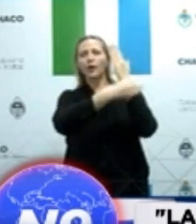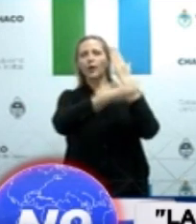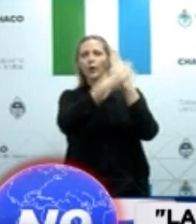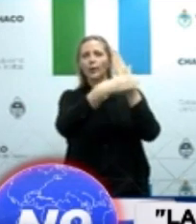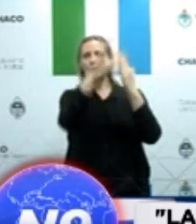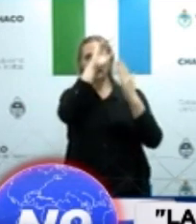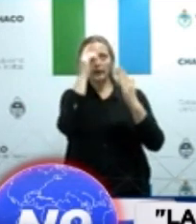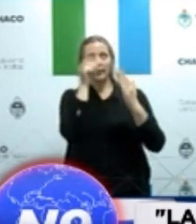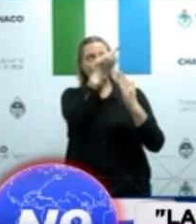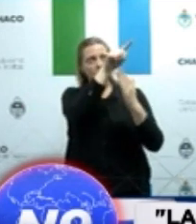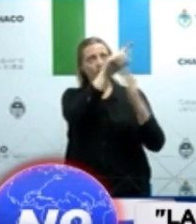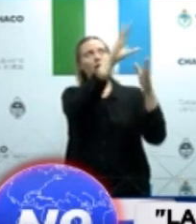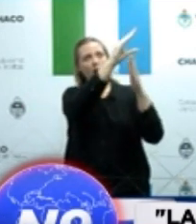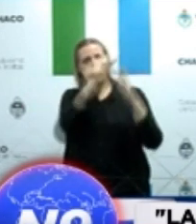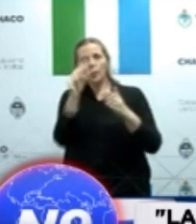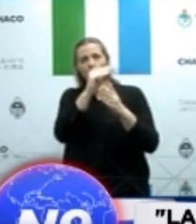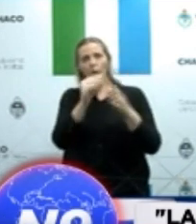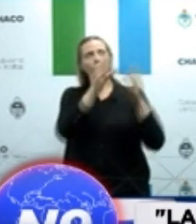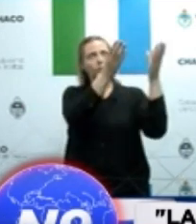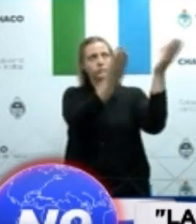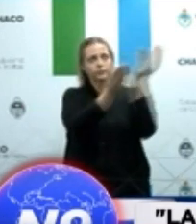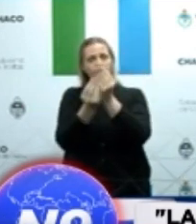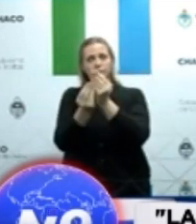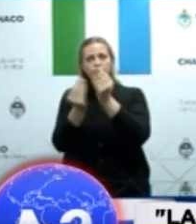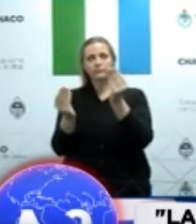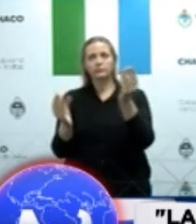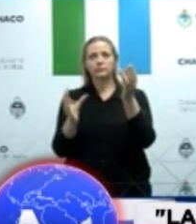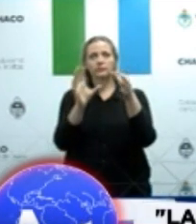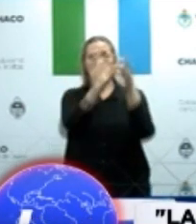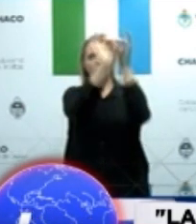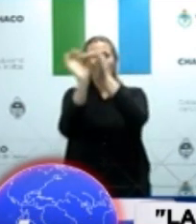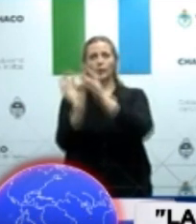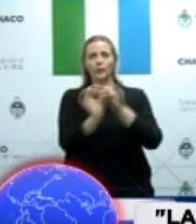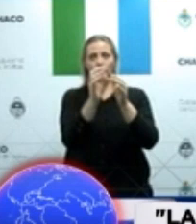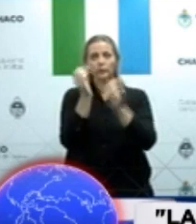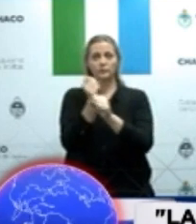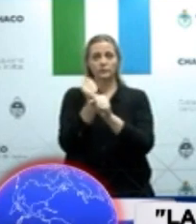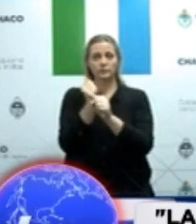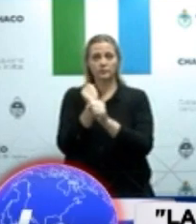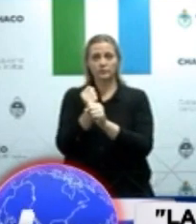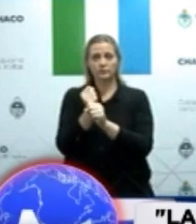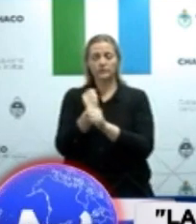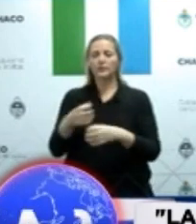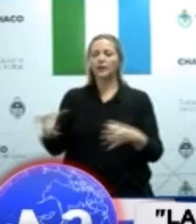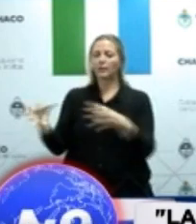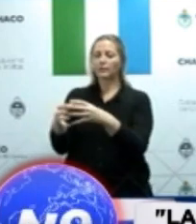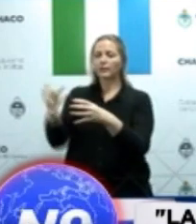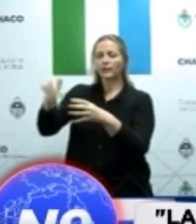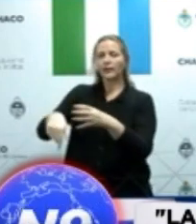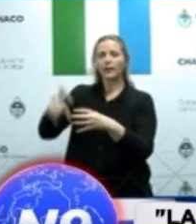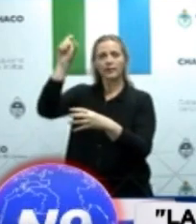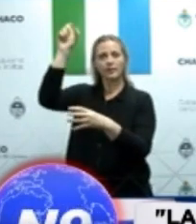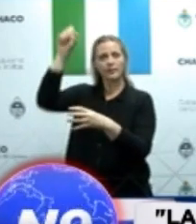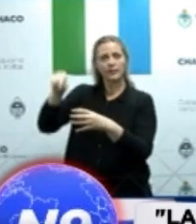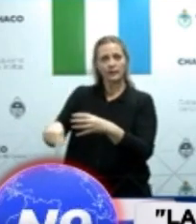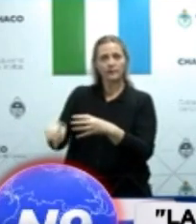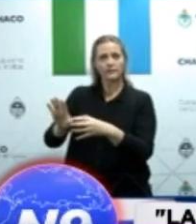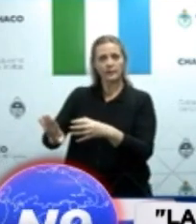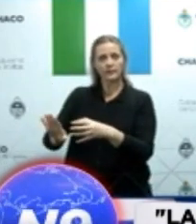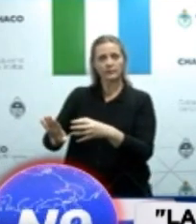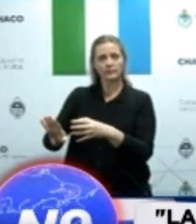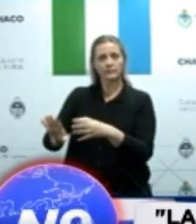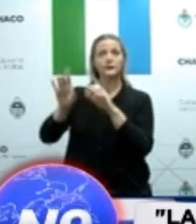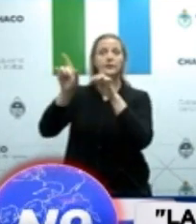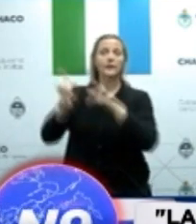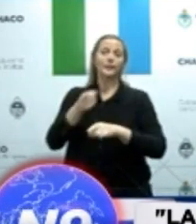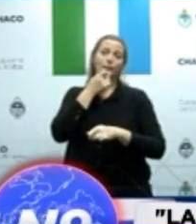necesidad de implementar estas decisiones. Nosotros el día 13 licenciamos con carácter obligatorio a las